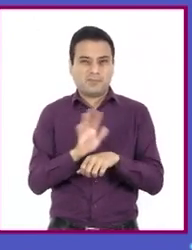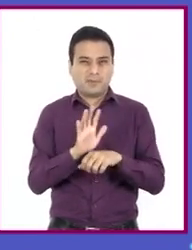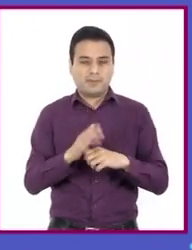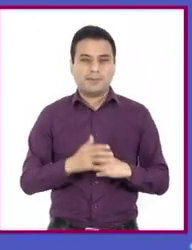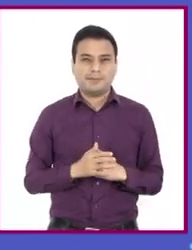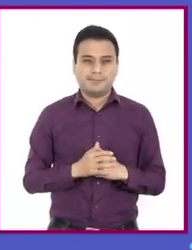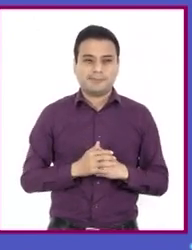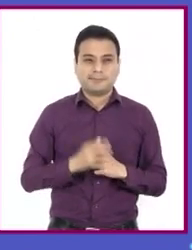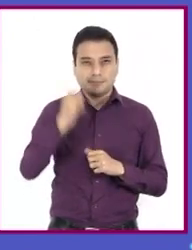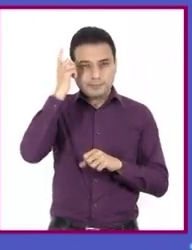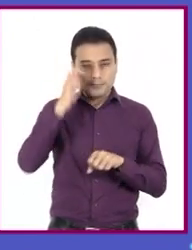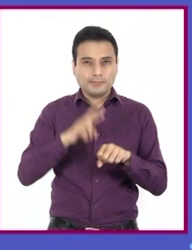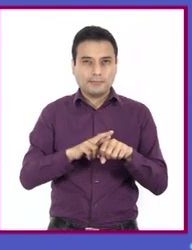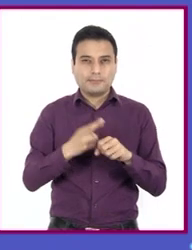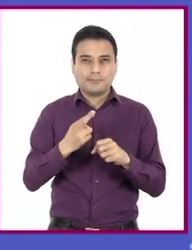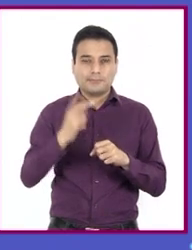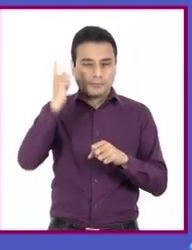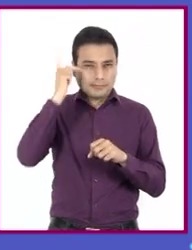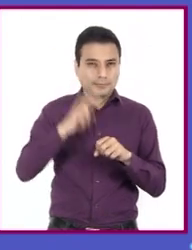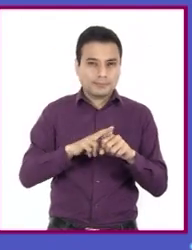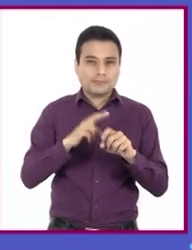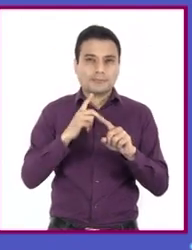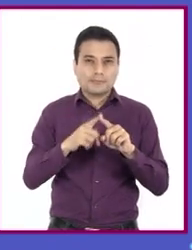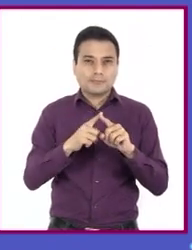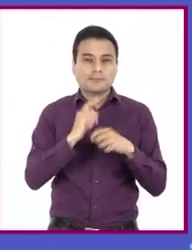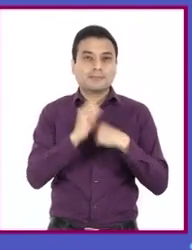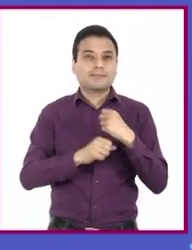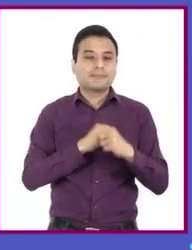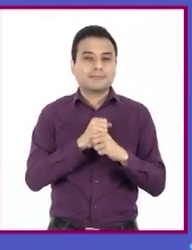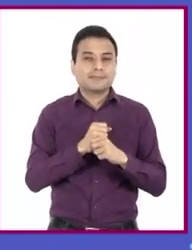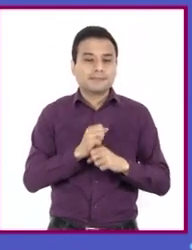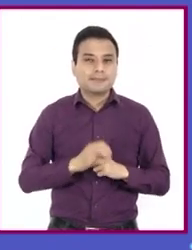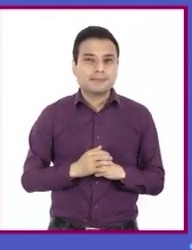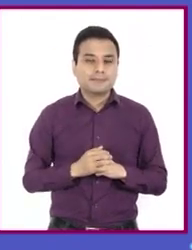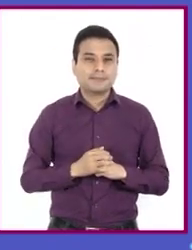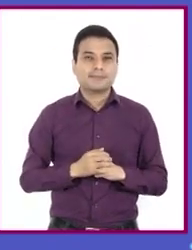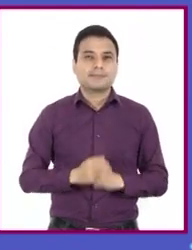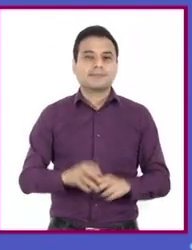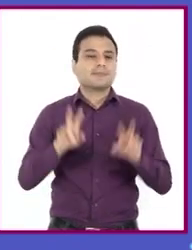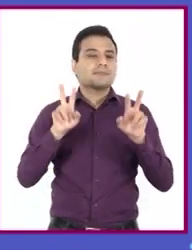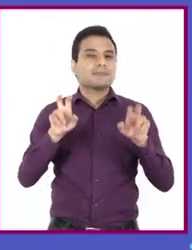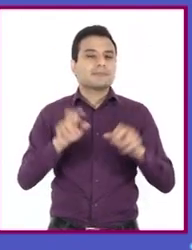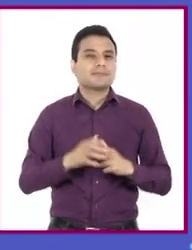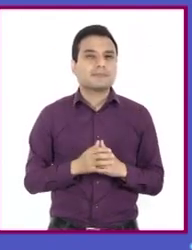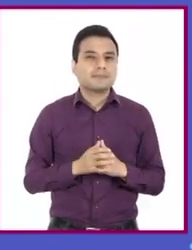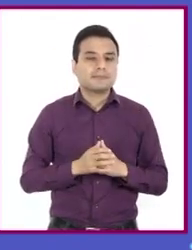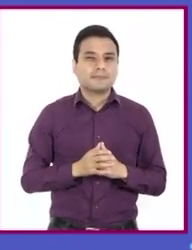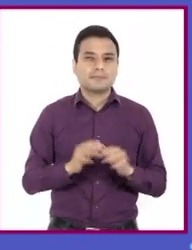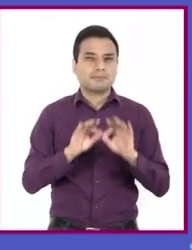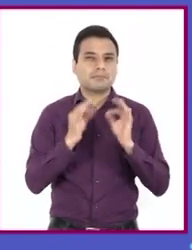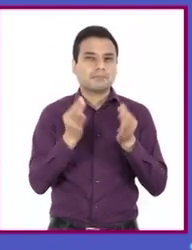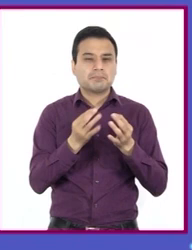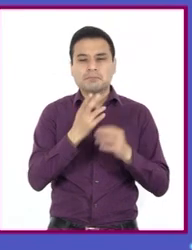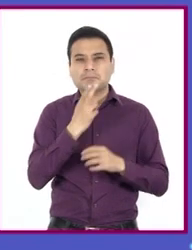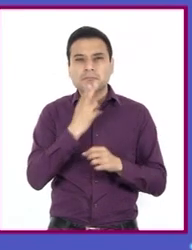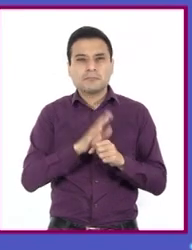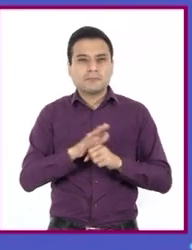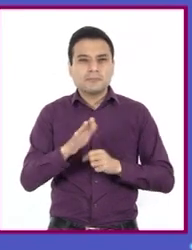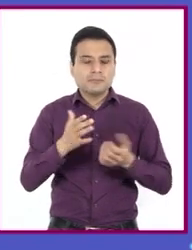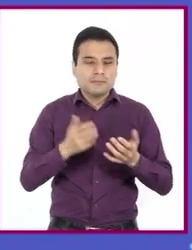Director y productor de la película. Año de publicación. Título de la película. Formato o medio.